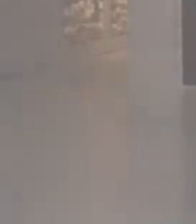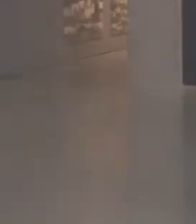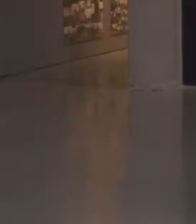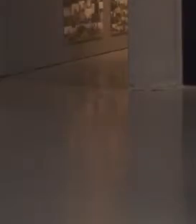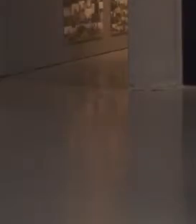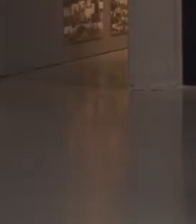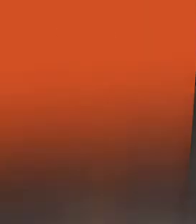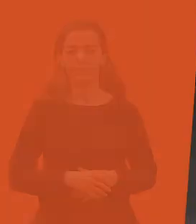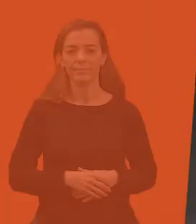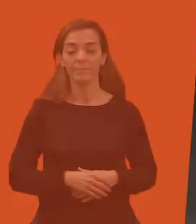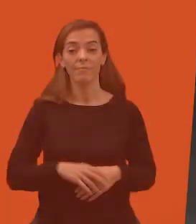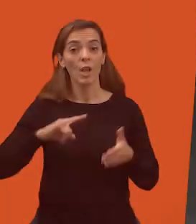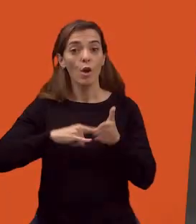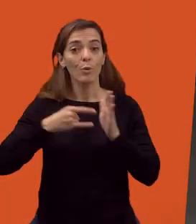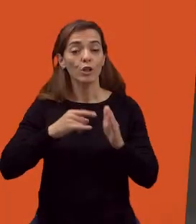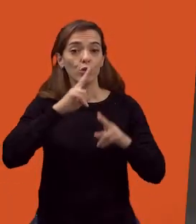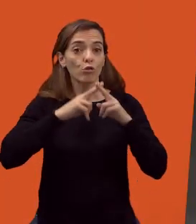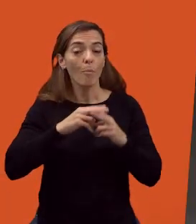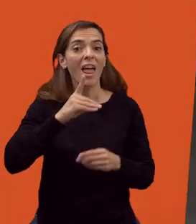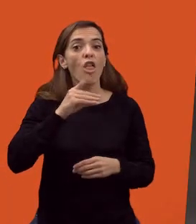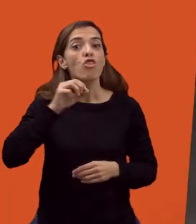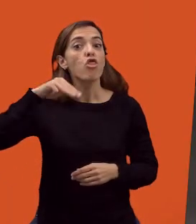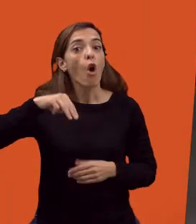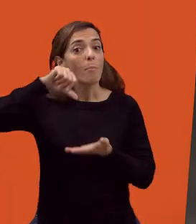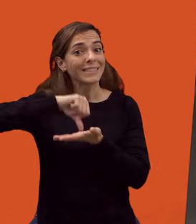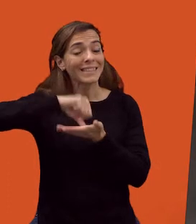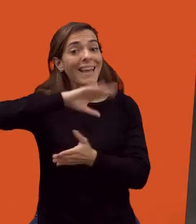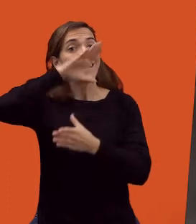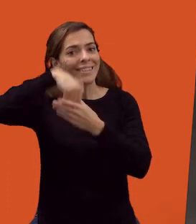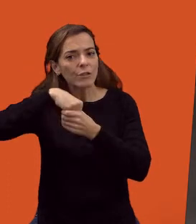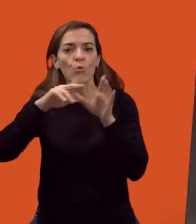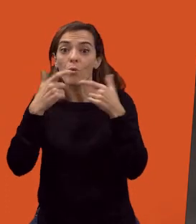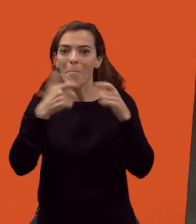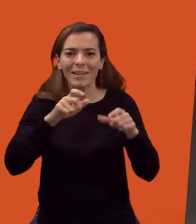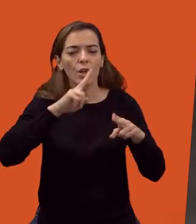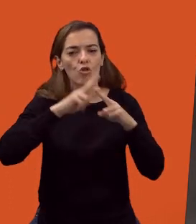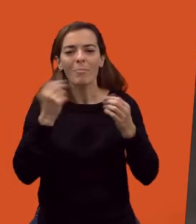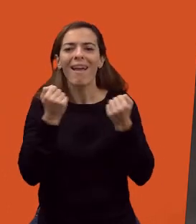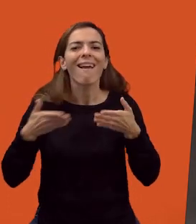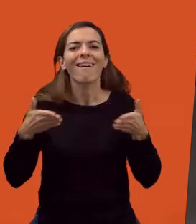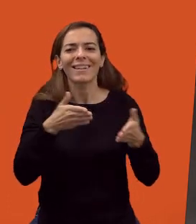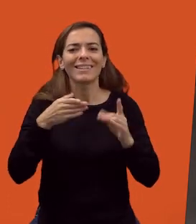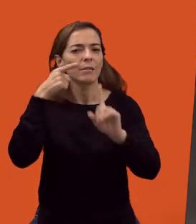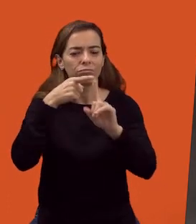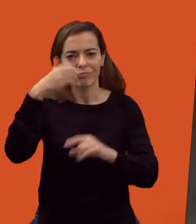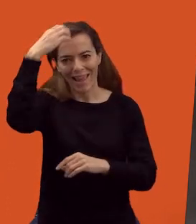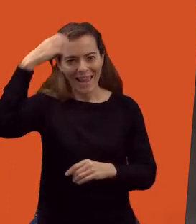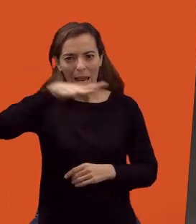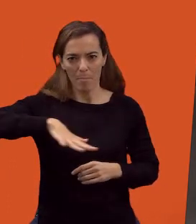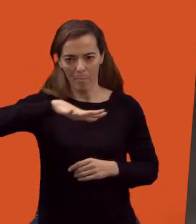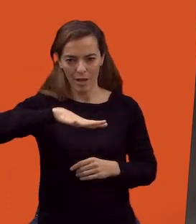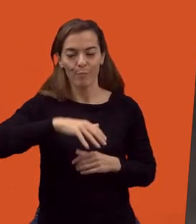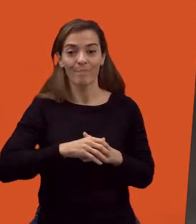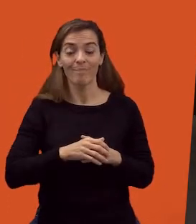La carretera al imperio es una parte de un proyecto que se llama Duncity y